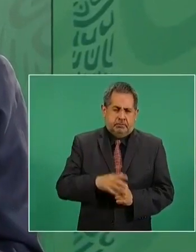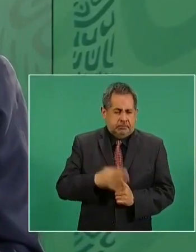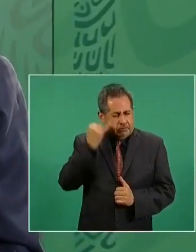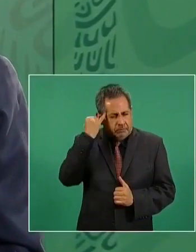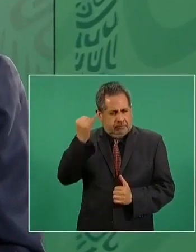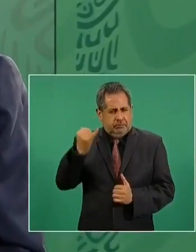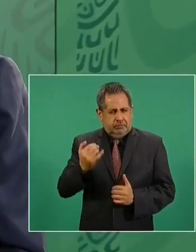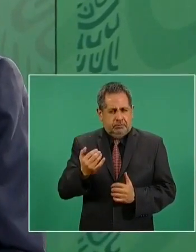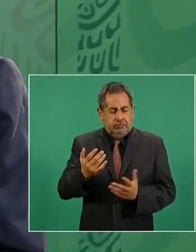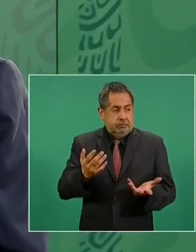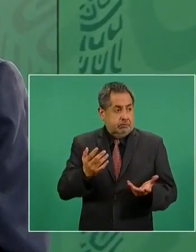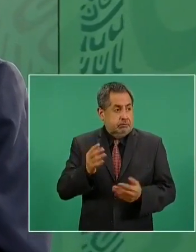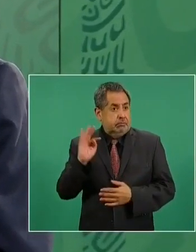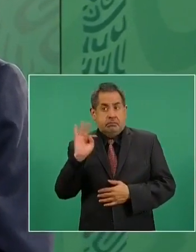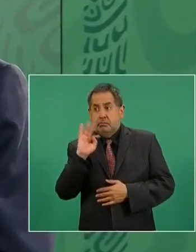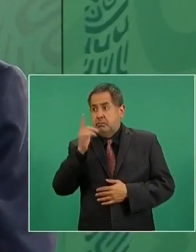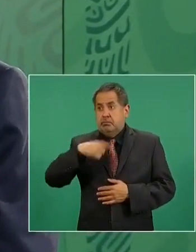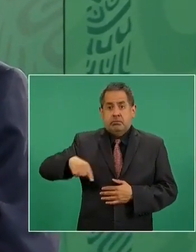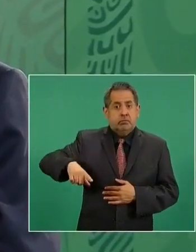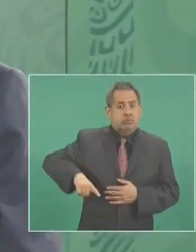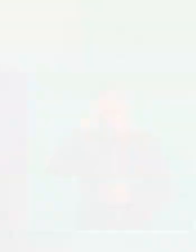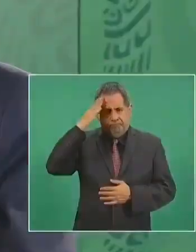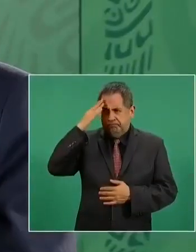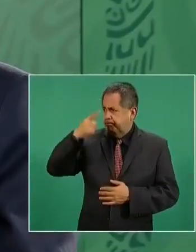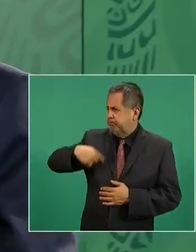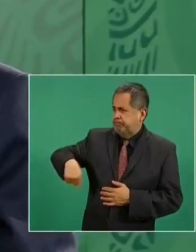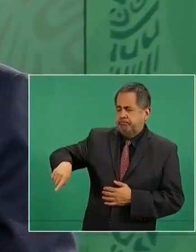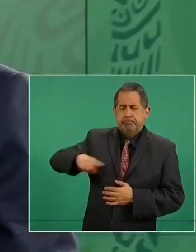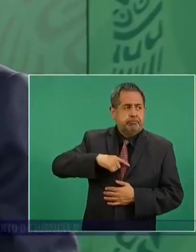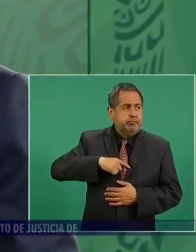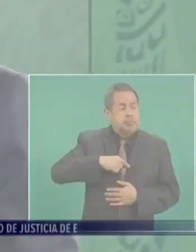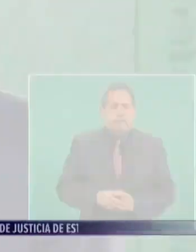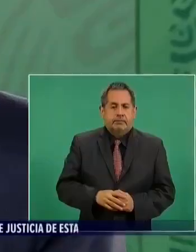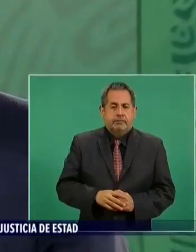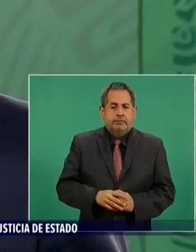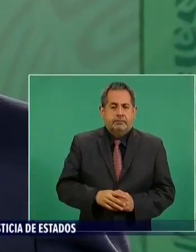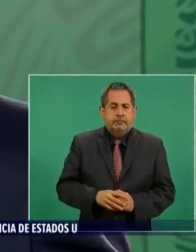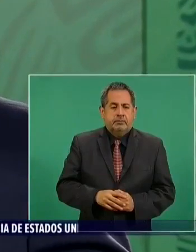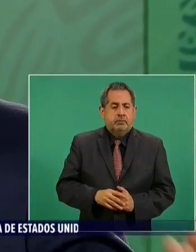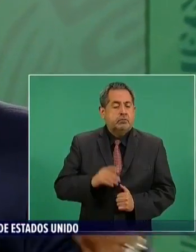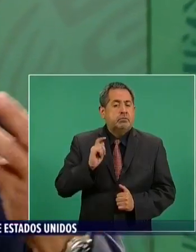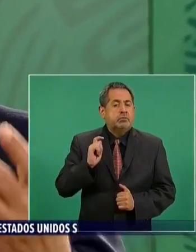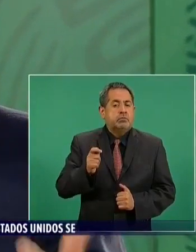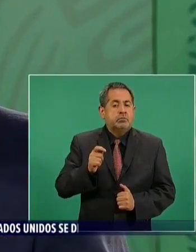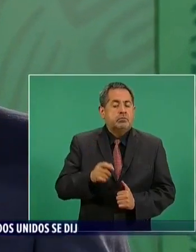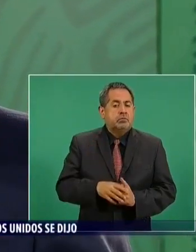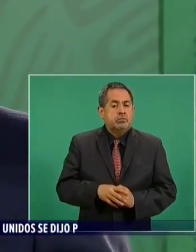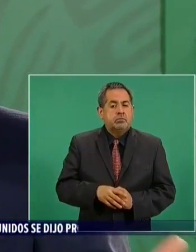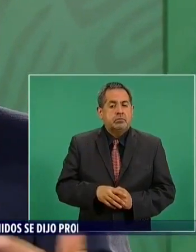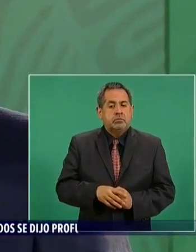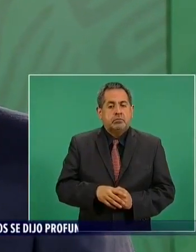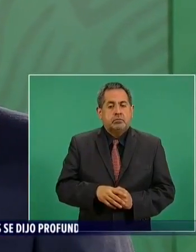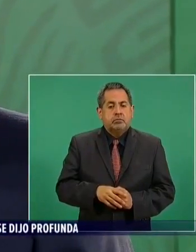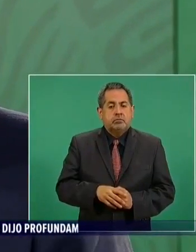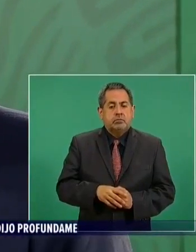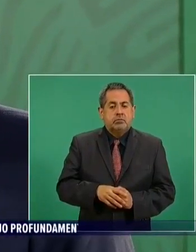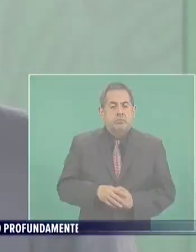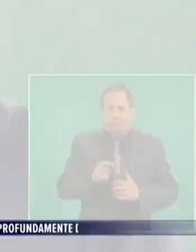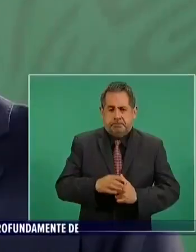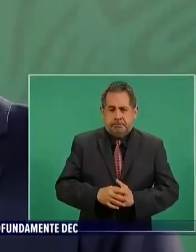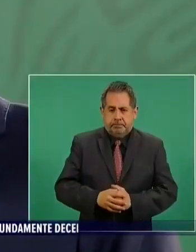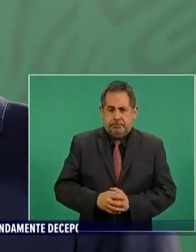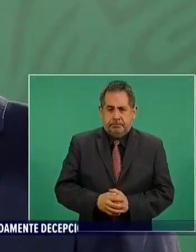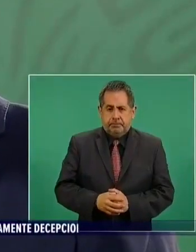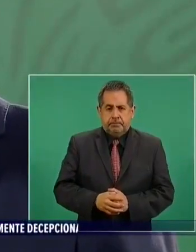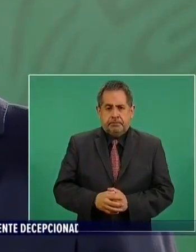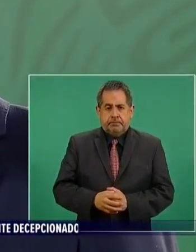Imagínense que el gobierno de México, que encabezó, se quede callado. ¿Qué sucede?